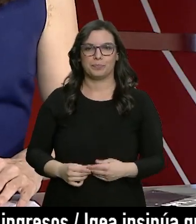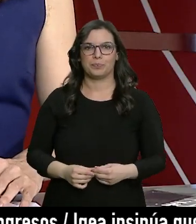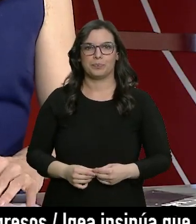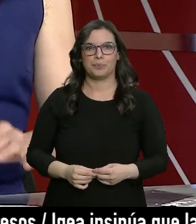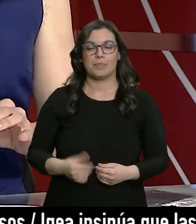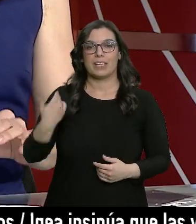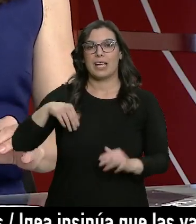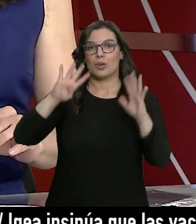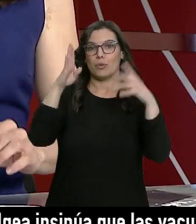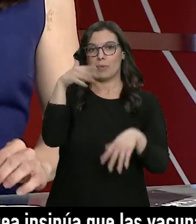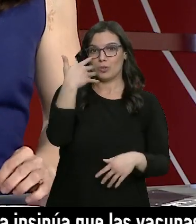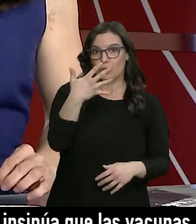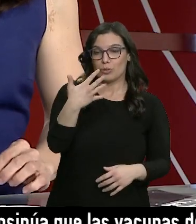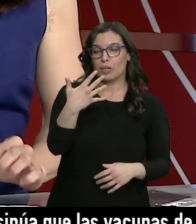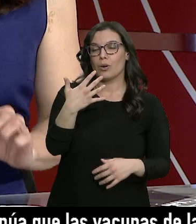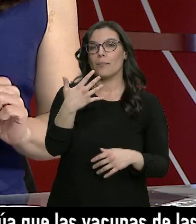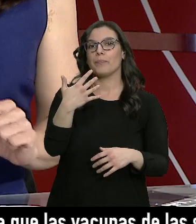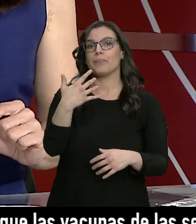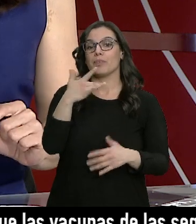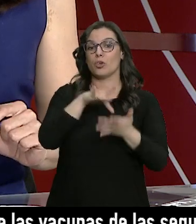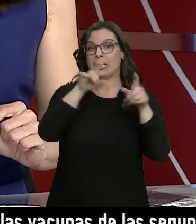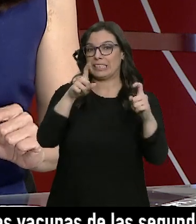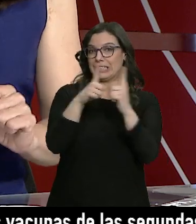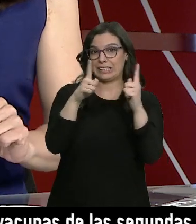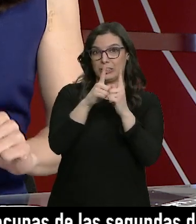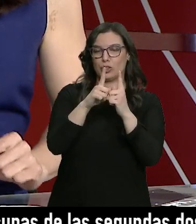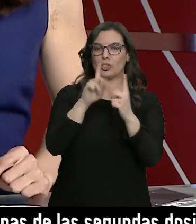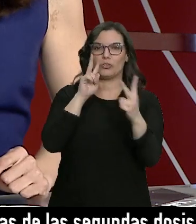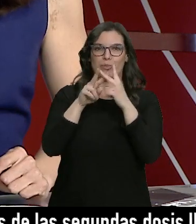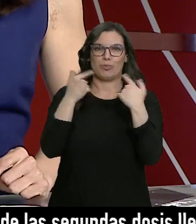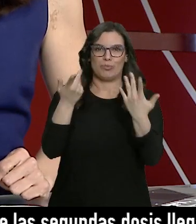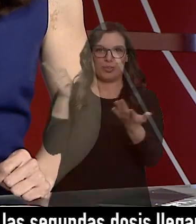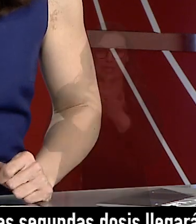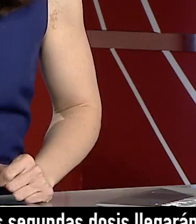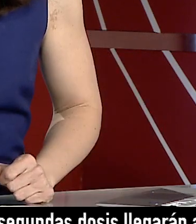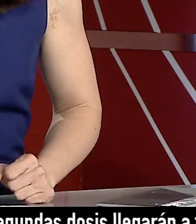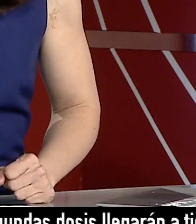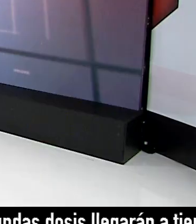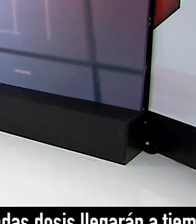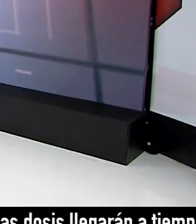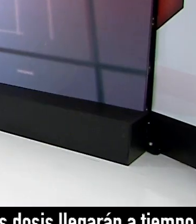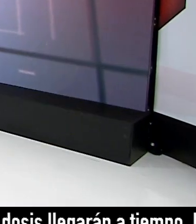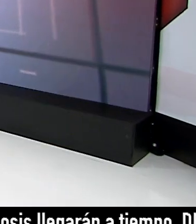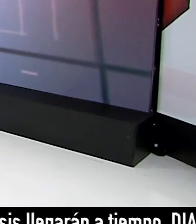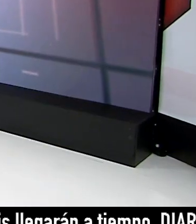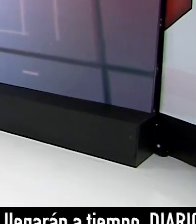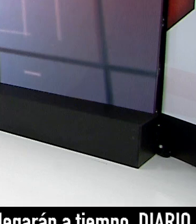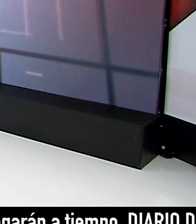Así llegamos a las 9 menos 5 de la mañana. Hacemos una pequeña pausa y enseguida volvemos con toda la actualidad. Hasta ahora.